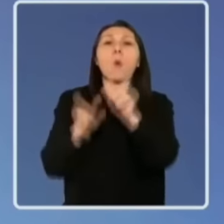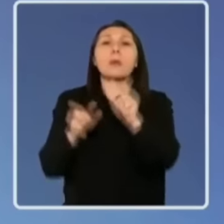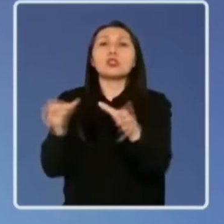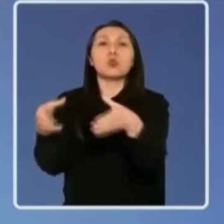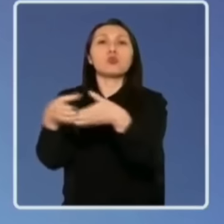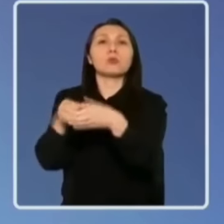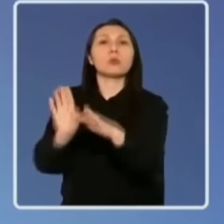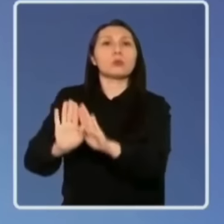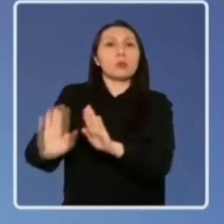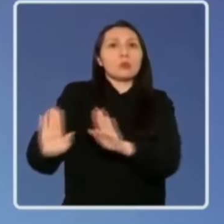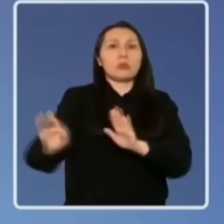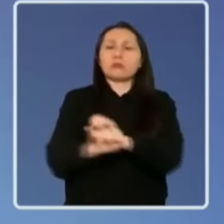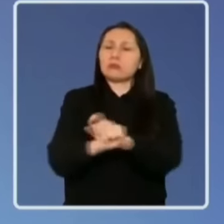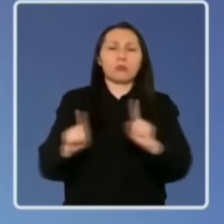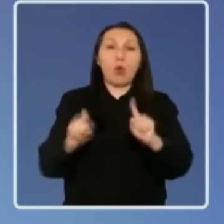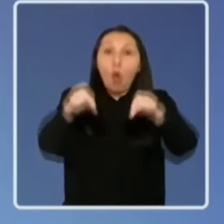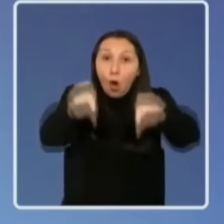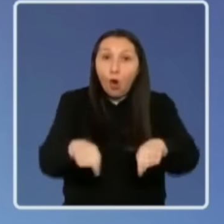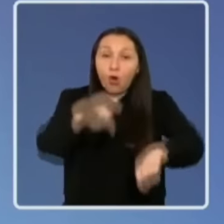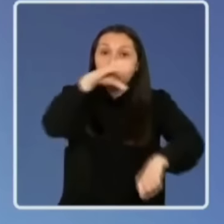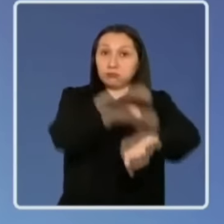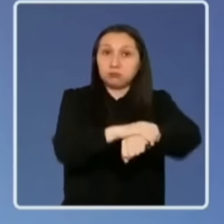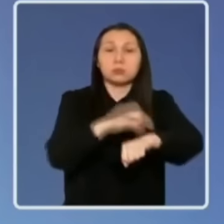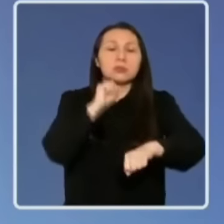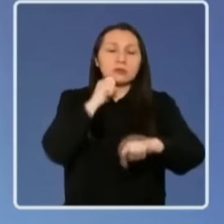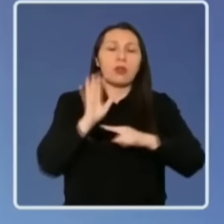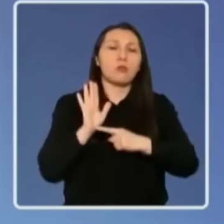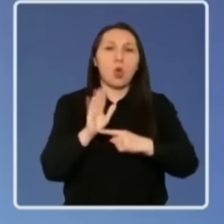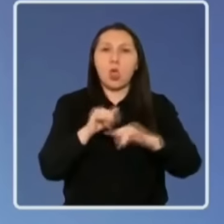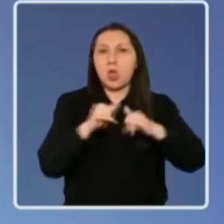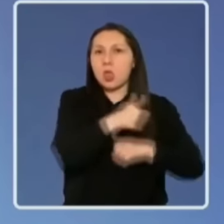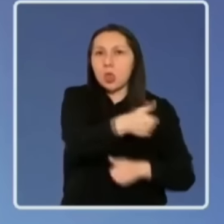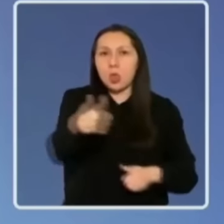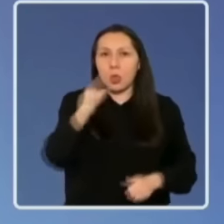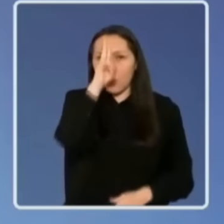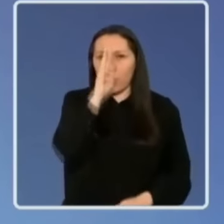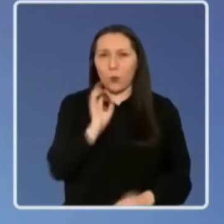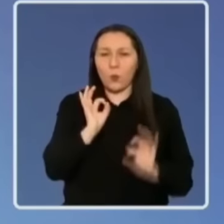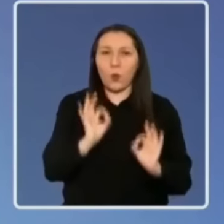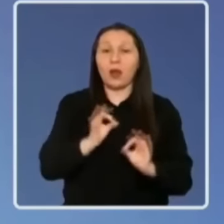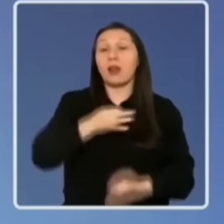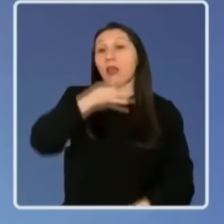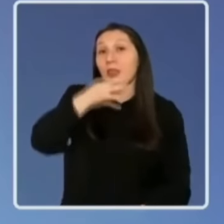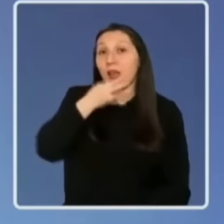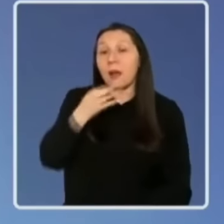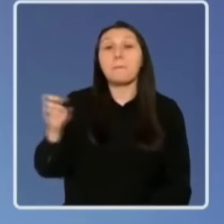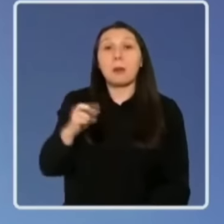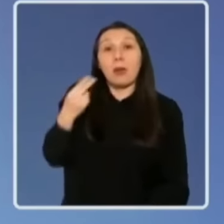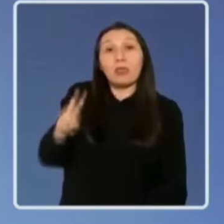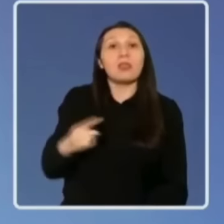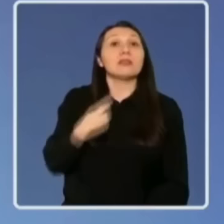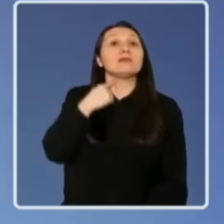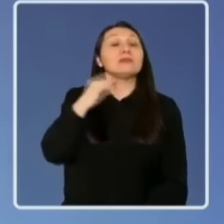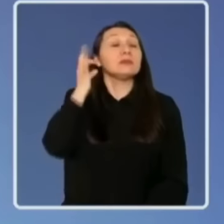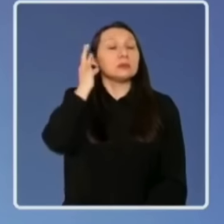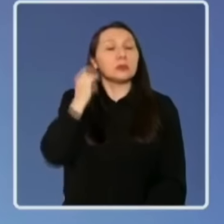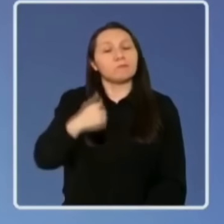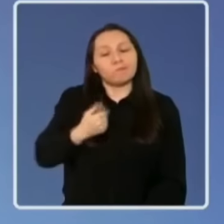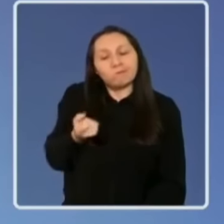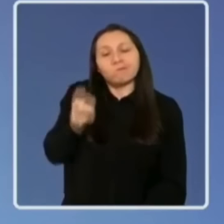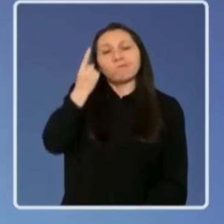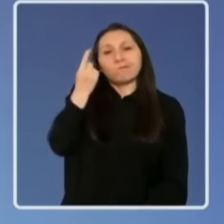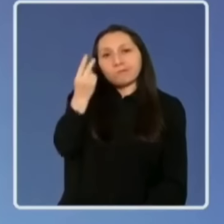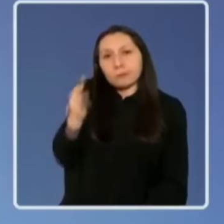Y creo que la detención del día de hoy es una manifestación de ello. Sobre las declaraciones del padre de la víctima, simplemente mi comprensión